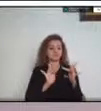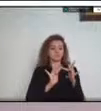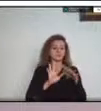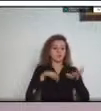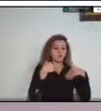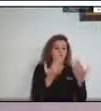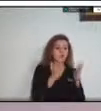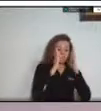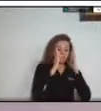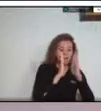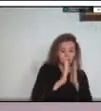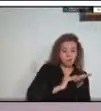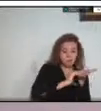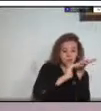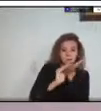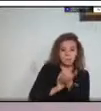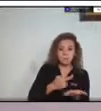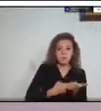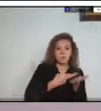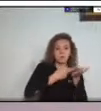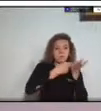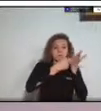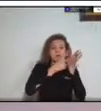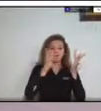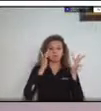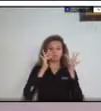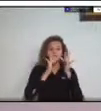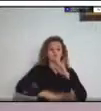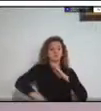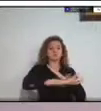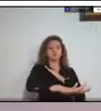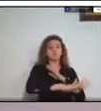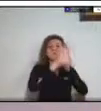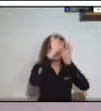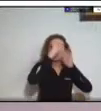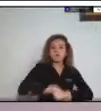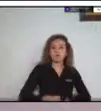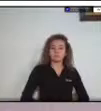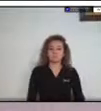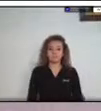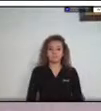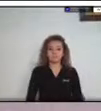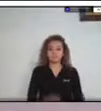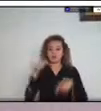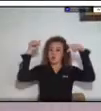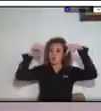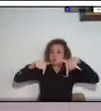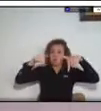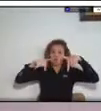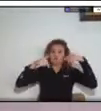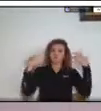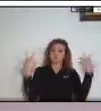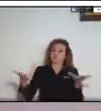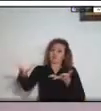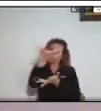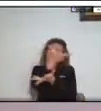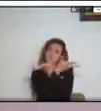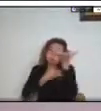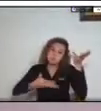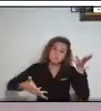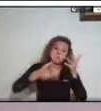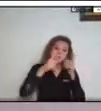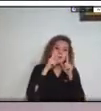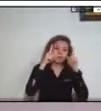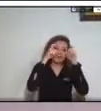recuperación contemplando las capacidades locales. La jornada de hoy es un espacio para reflexionar sobre el manejo de